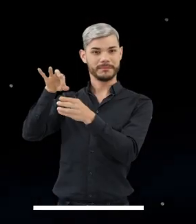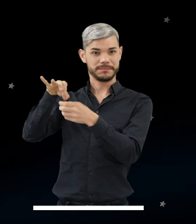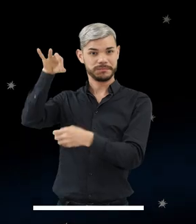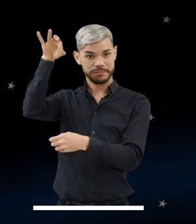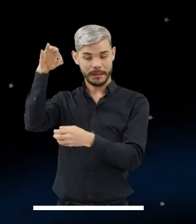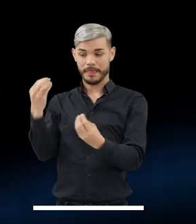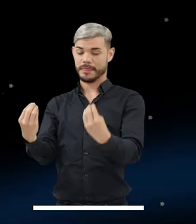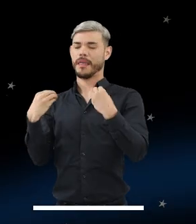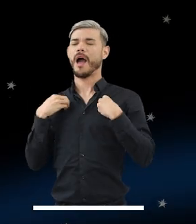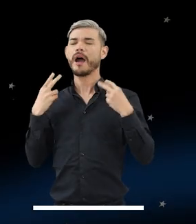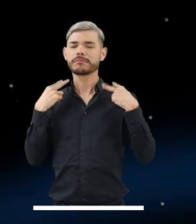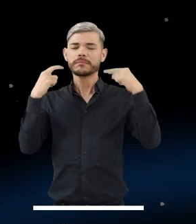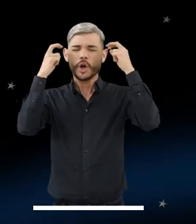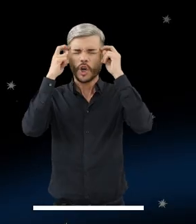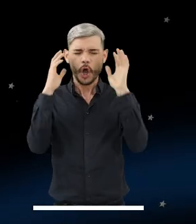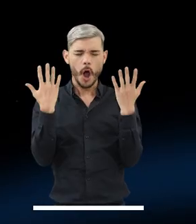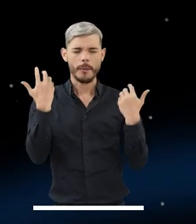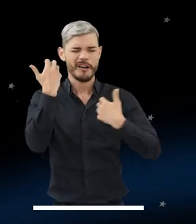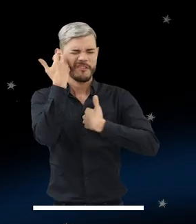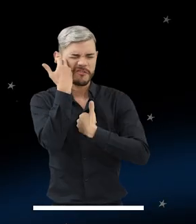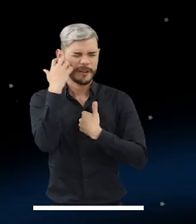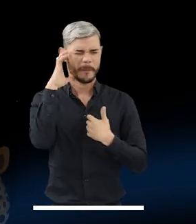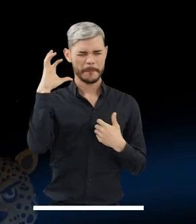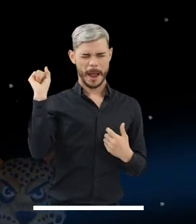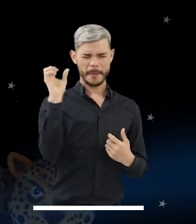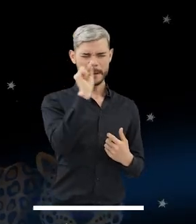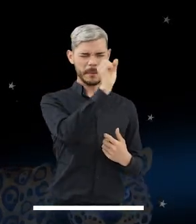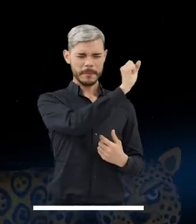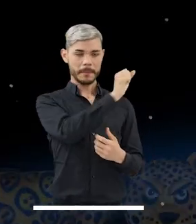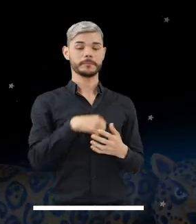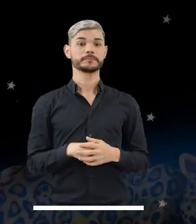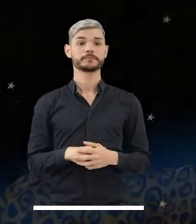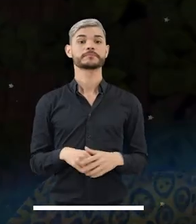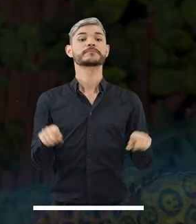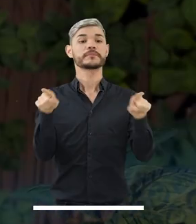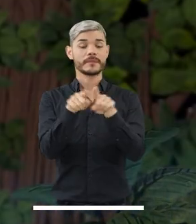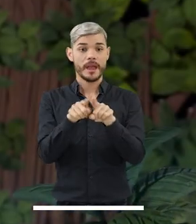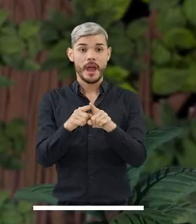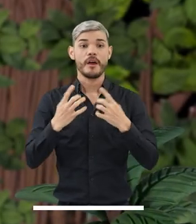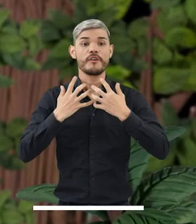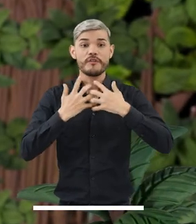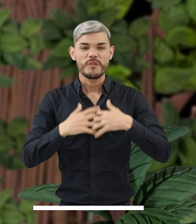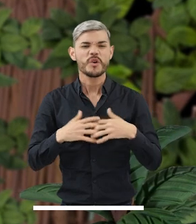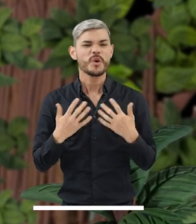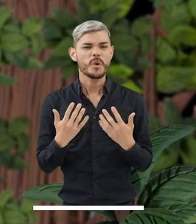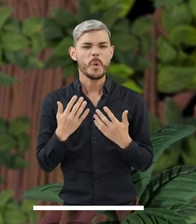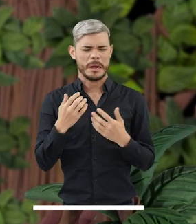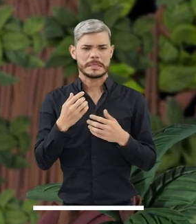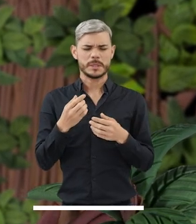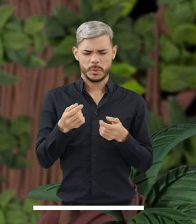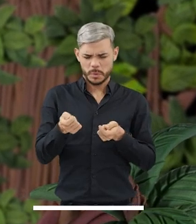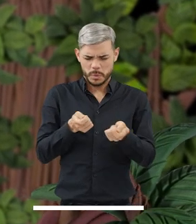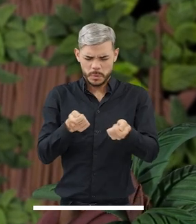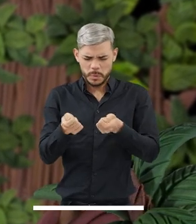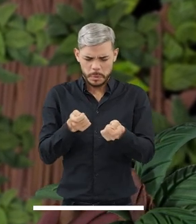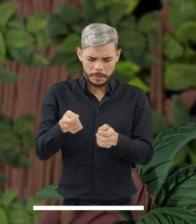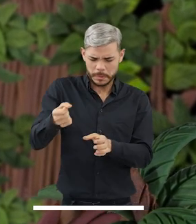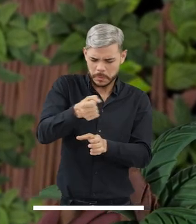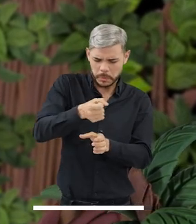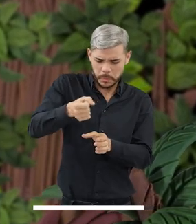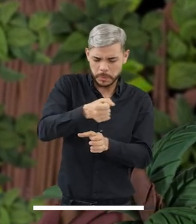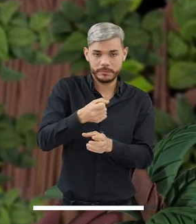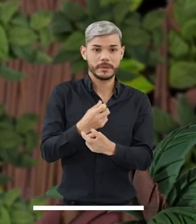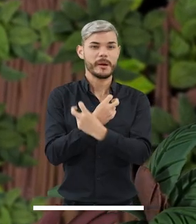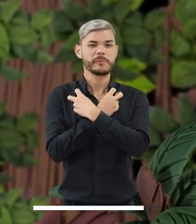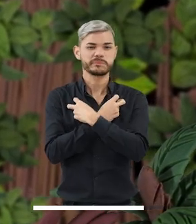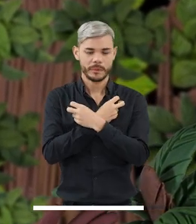adquiere el conocimiento para diagnosticar y curar enfermedades. También está entre sus funciones la delicada tarea de preparar